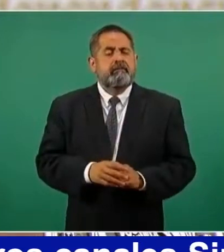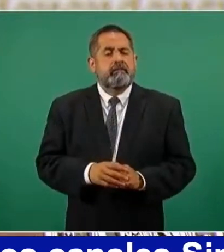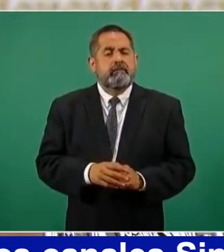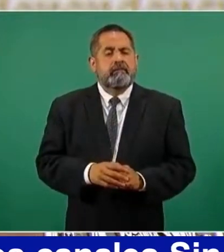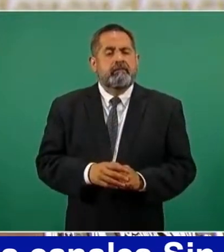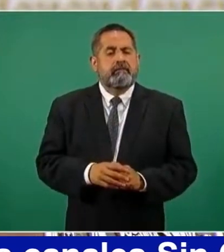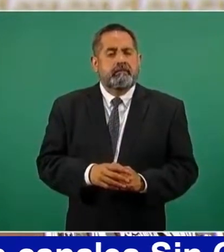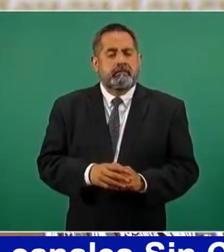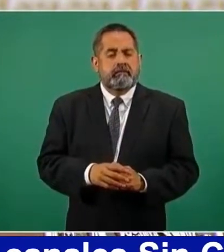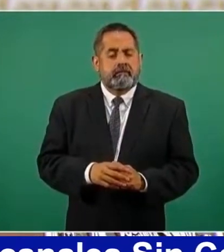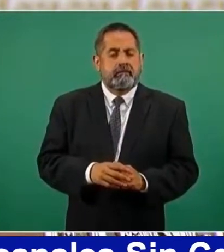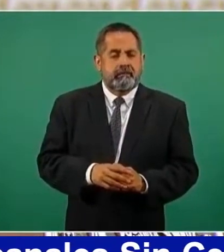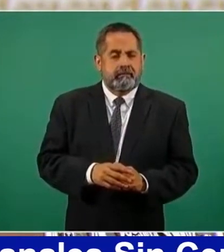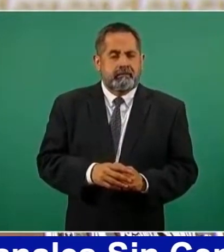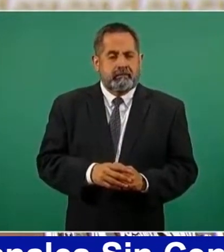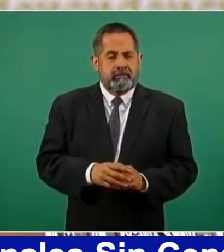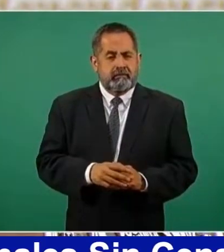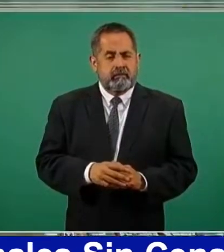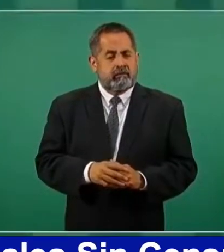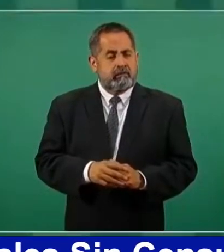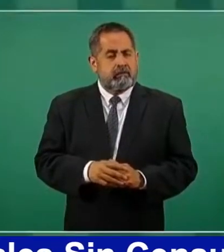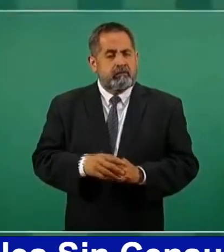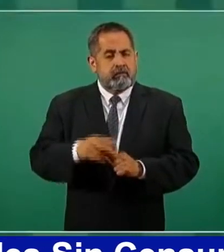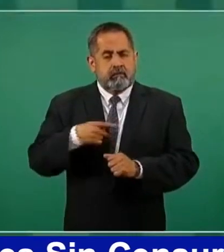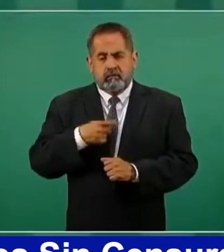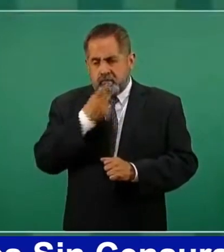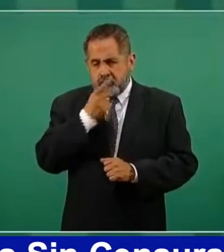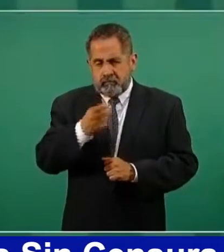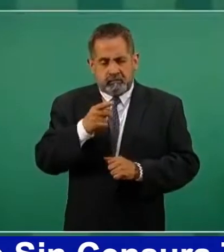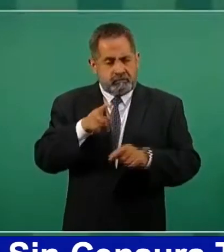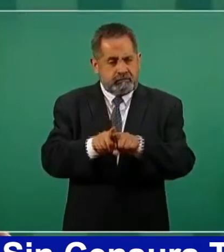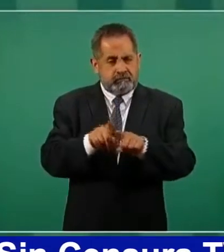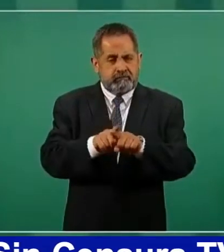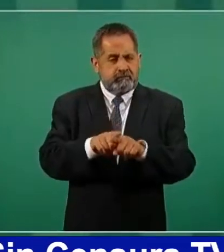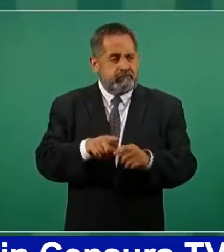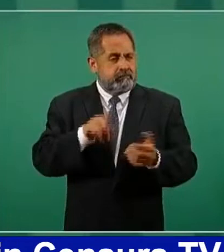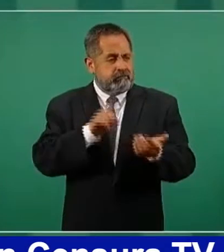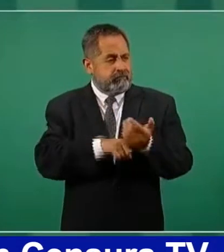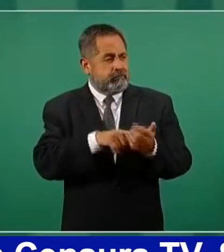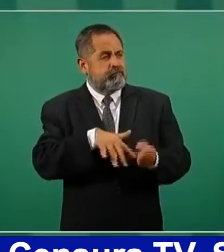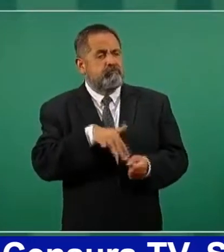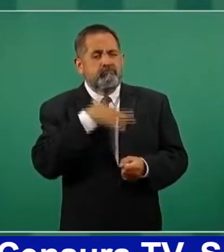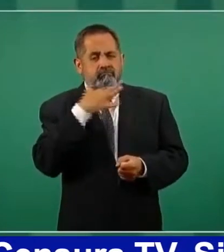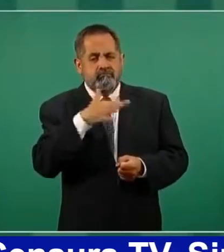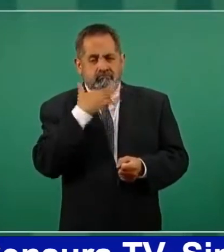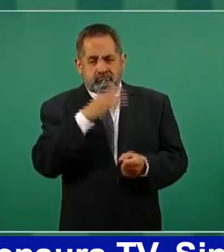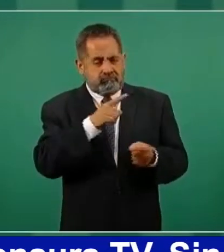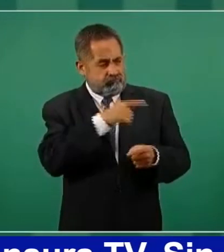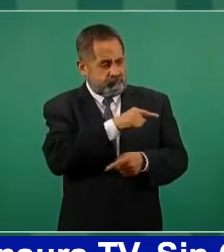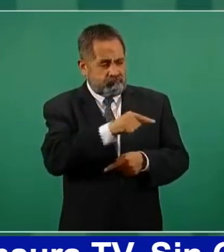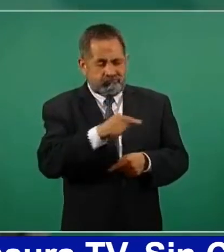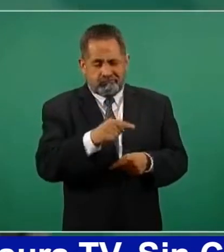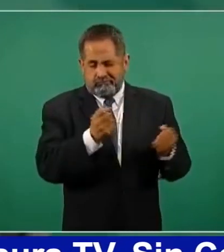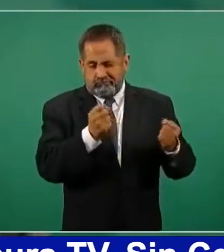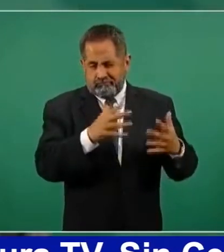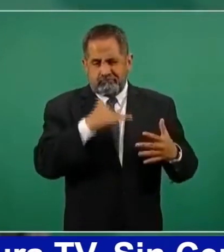junto a la corrupción o de la mano de la corrupción